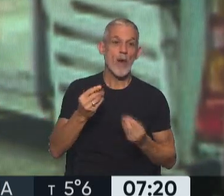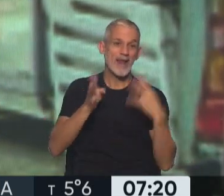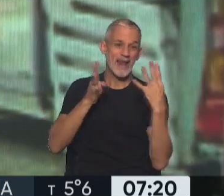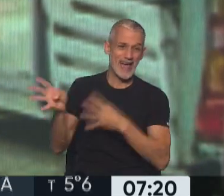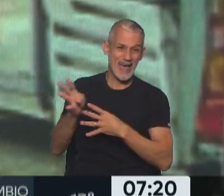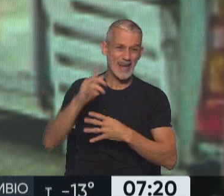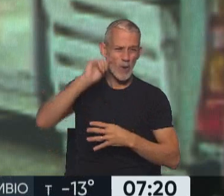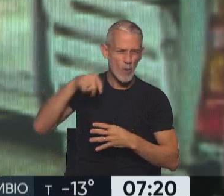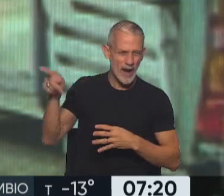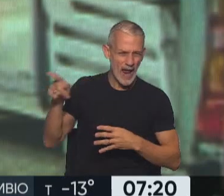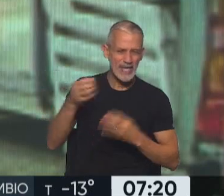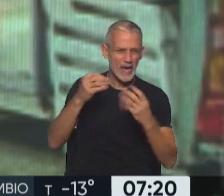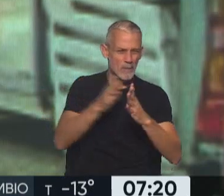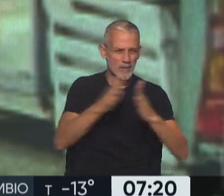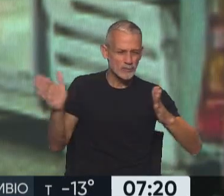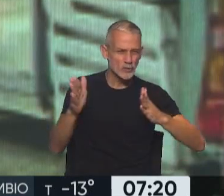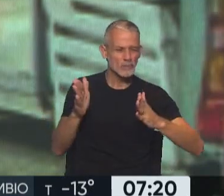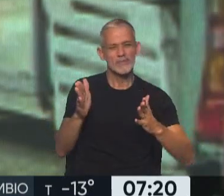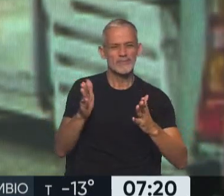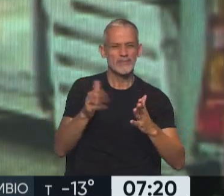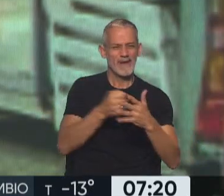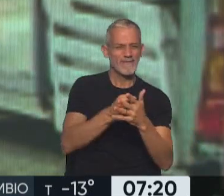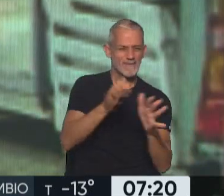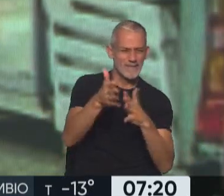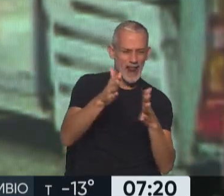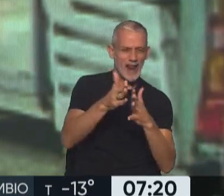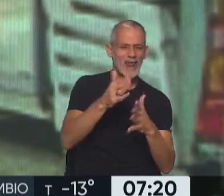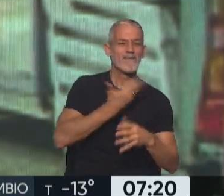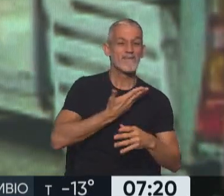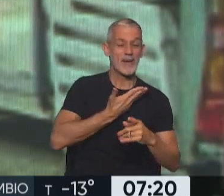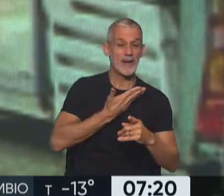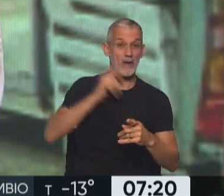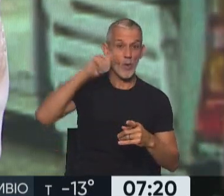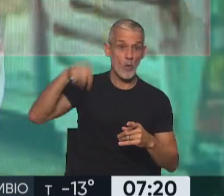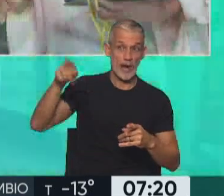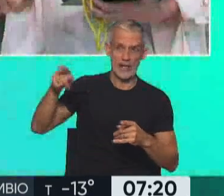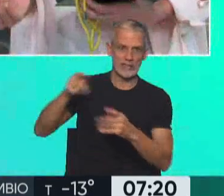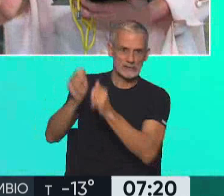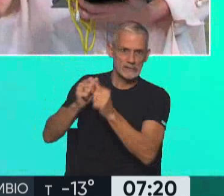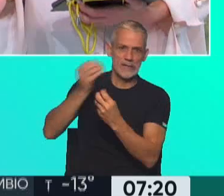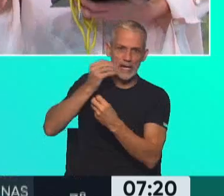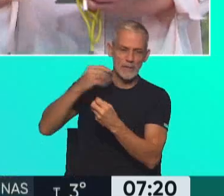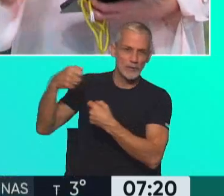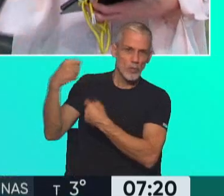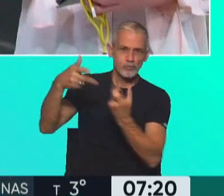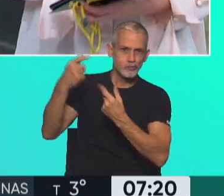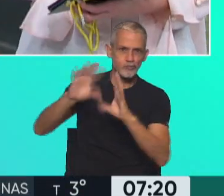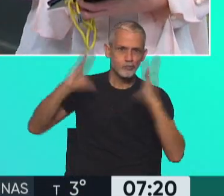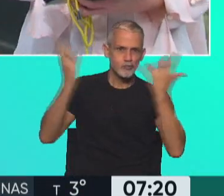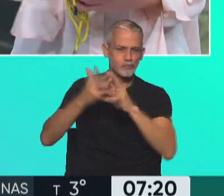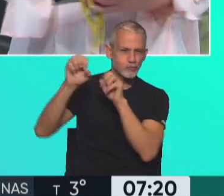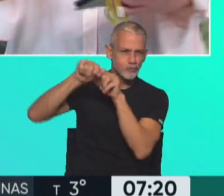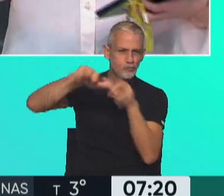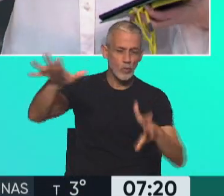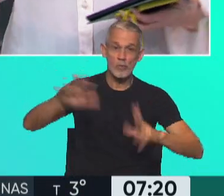Ucrania, que recordemos empezó sobre el final de febrero, Ucrania, un país exportador de alimentos y en ese sentido se produjo